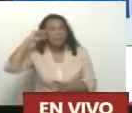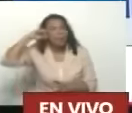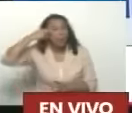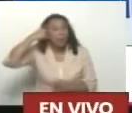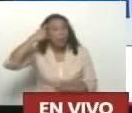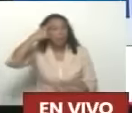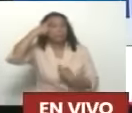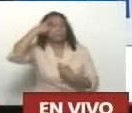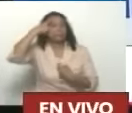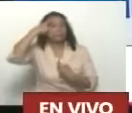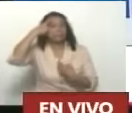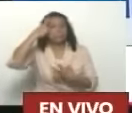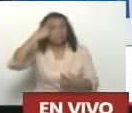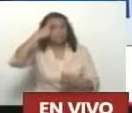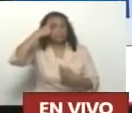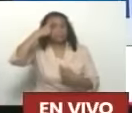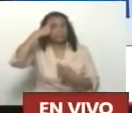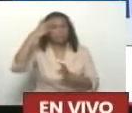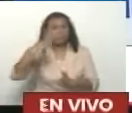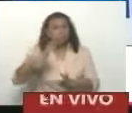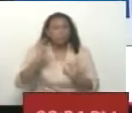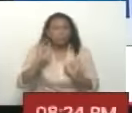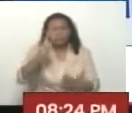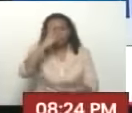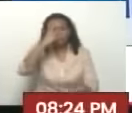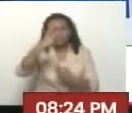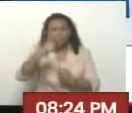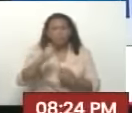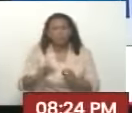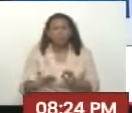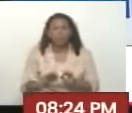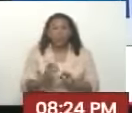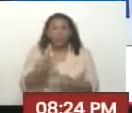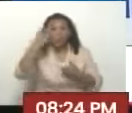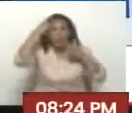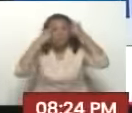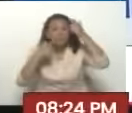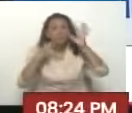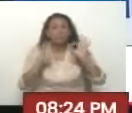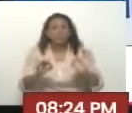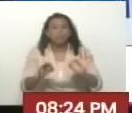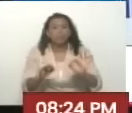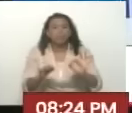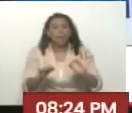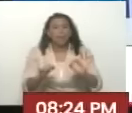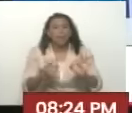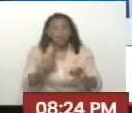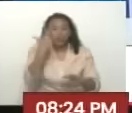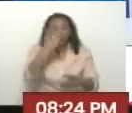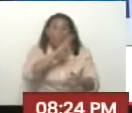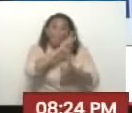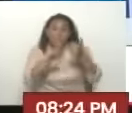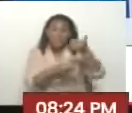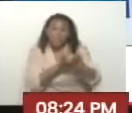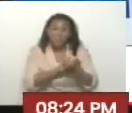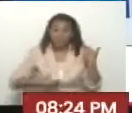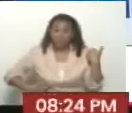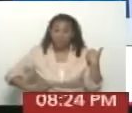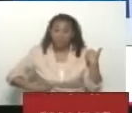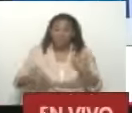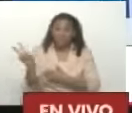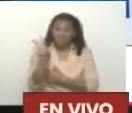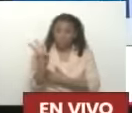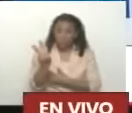Si le lo sabe Siempre me retumba En el oído Cuando el comandante Chávez Siendo yo Vicepresidente De la república